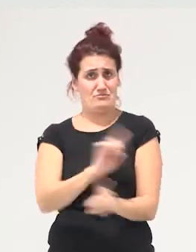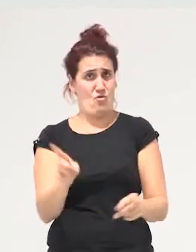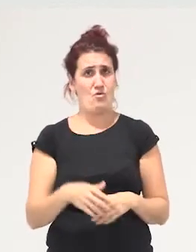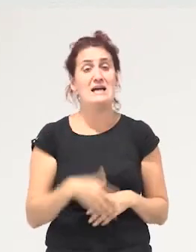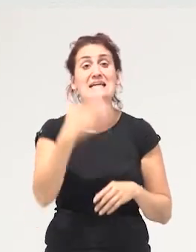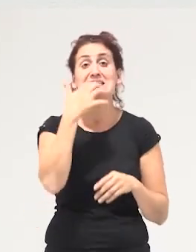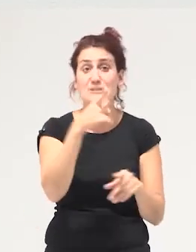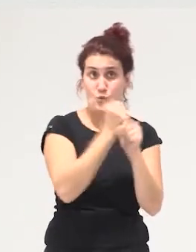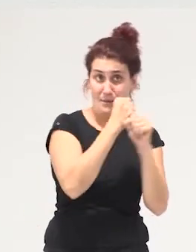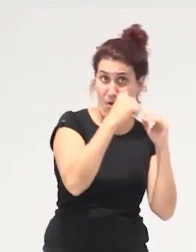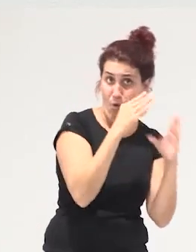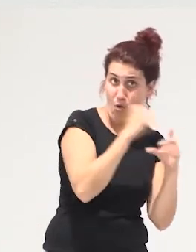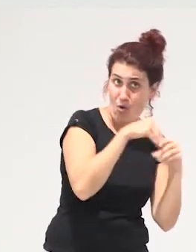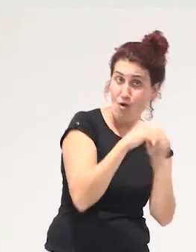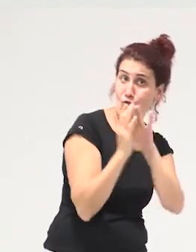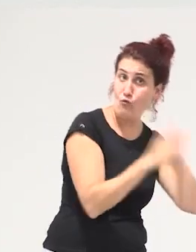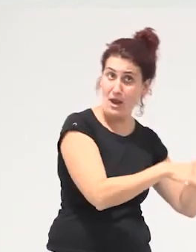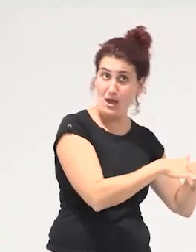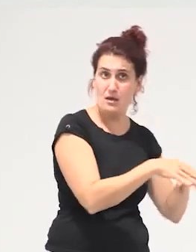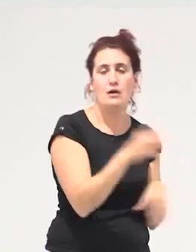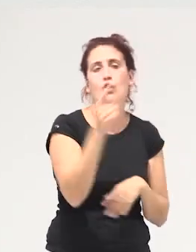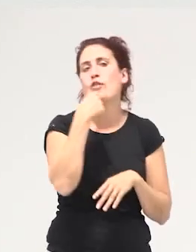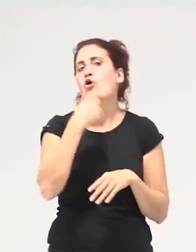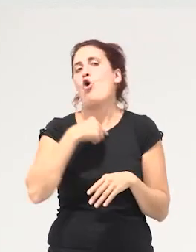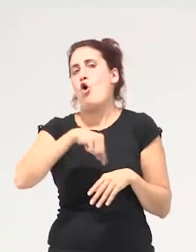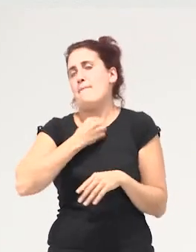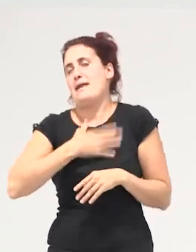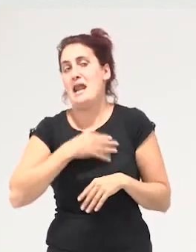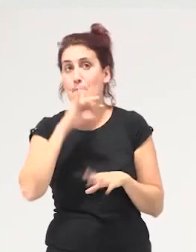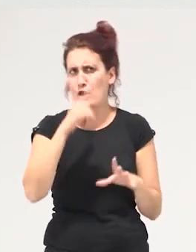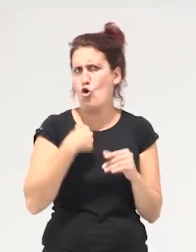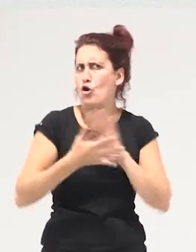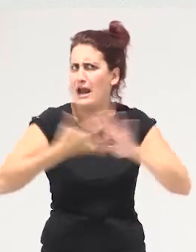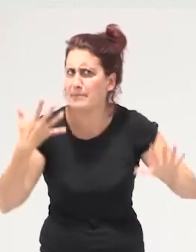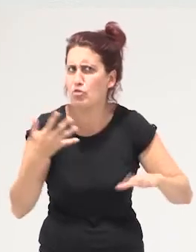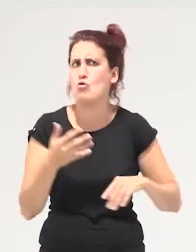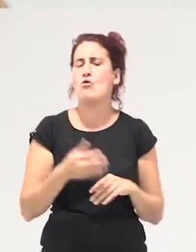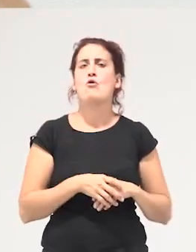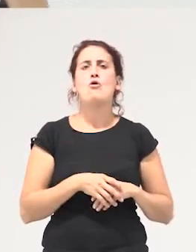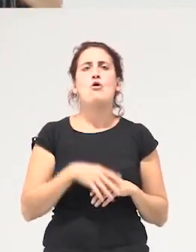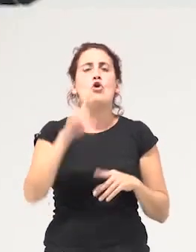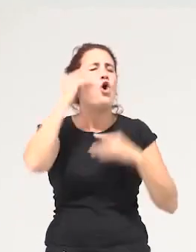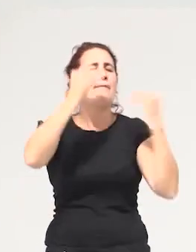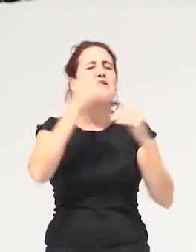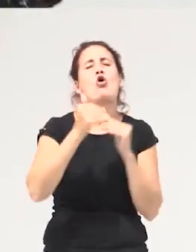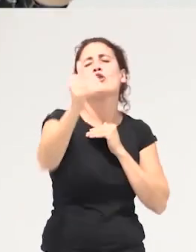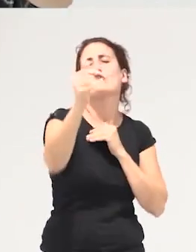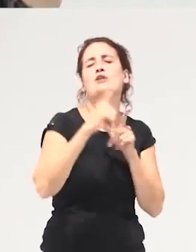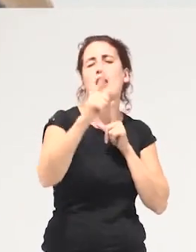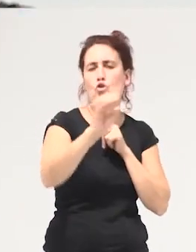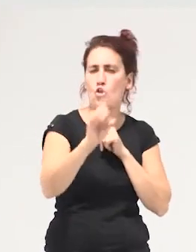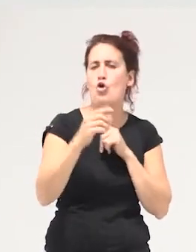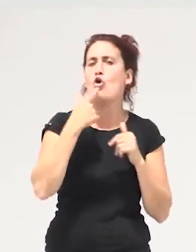tú aboles el empleo de hogar interno no voy a decir de hoy a mañana pero de una manera rápida o sea no pensándolo como un horizonte de